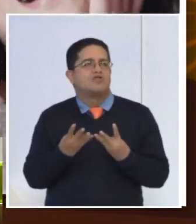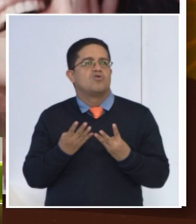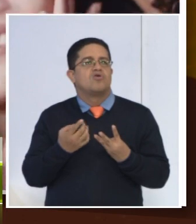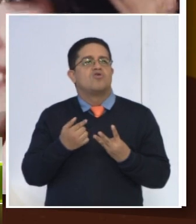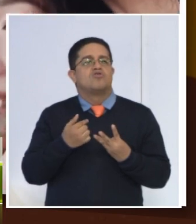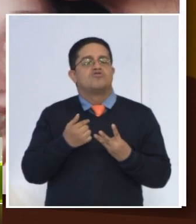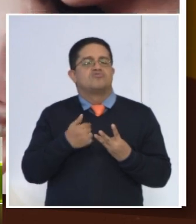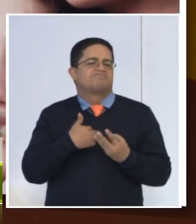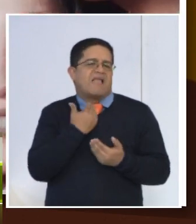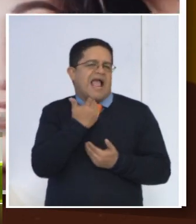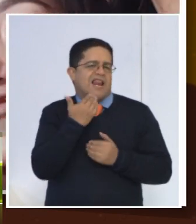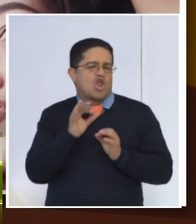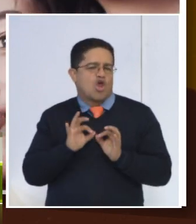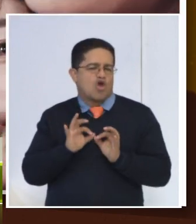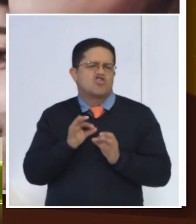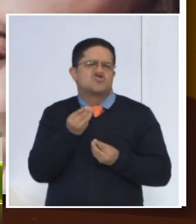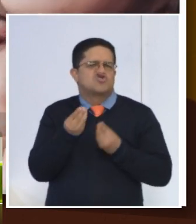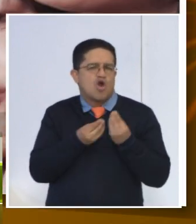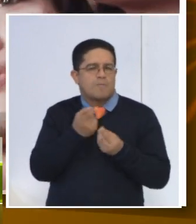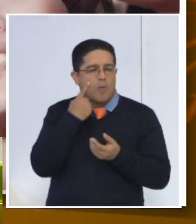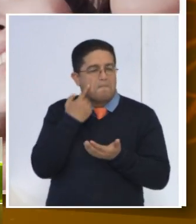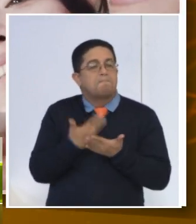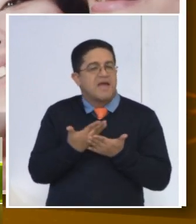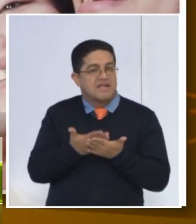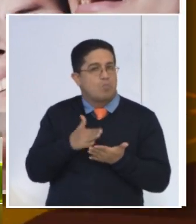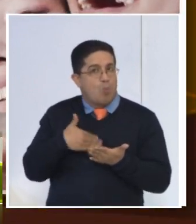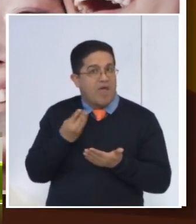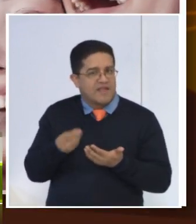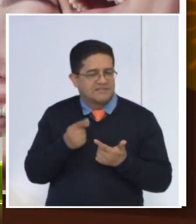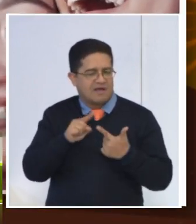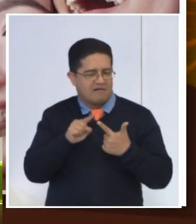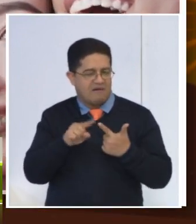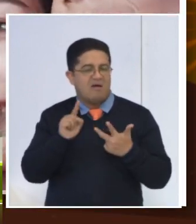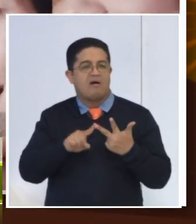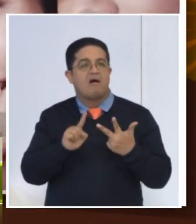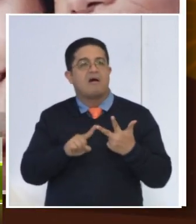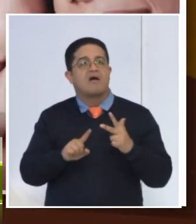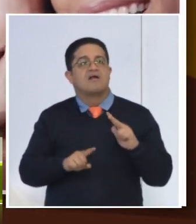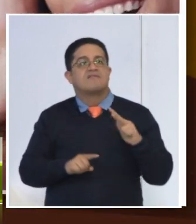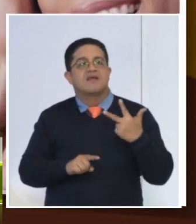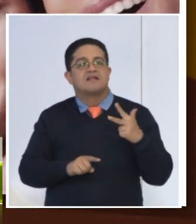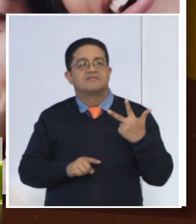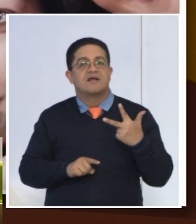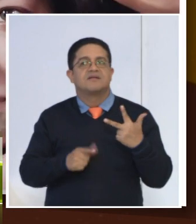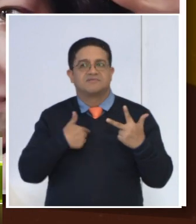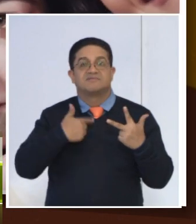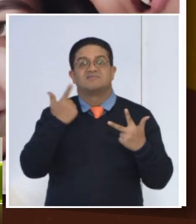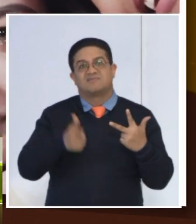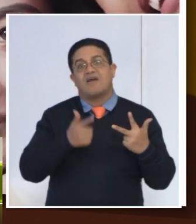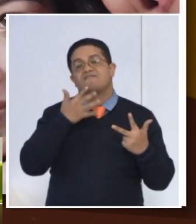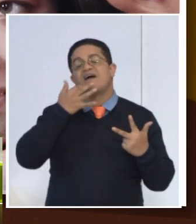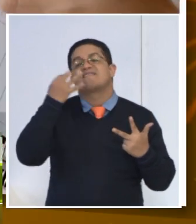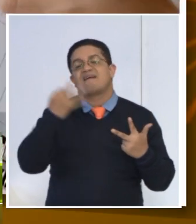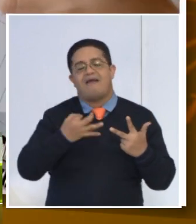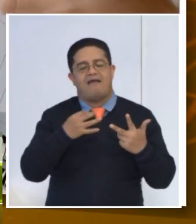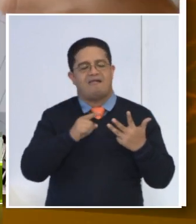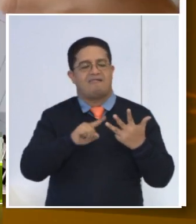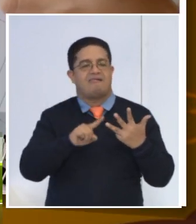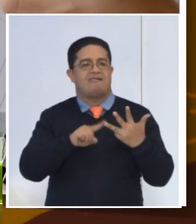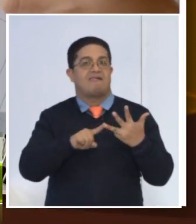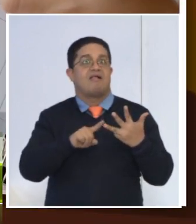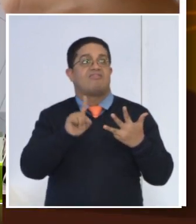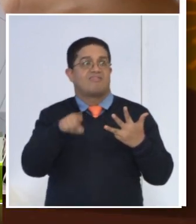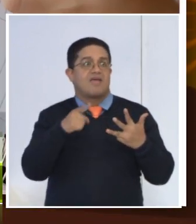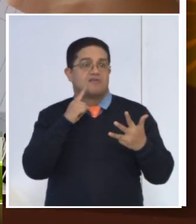tener alguna medida, alguna forma de verificar que esto se está cumpliendo. La tercera es que esto debe ser realista, ¿ok? La cuarta debe ser